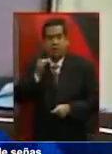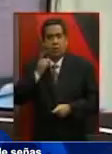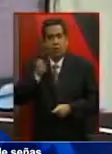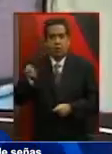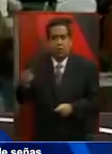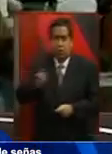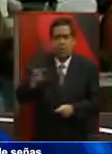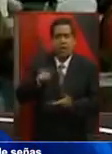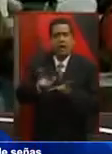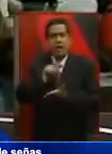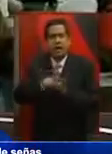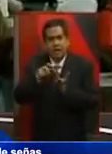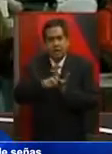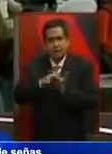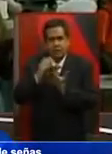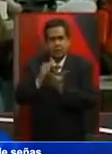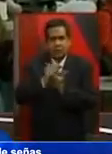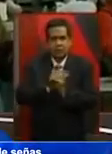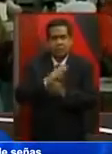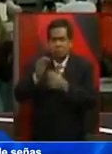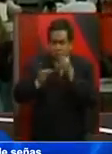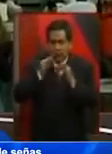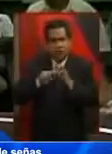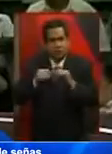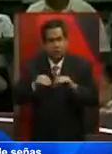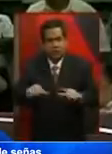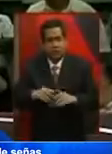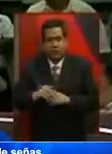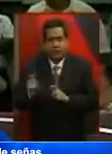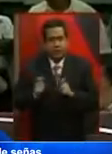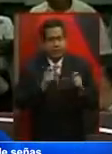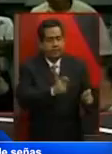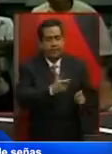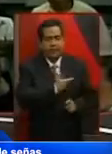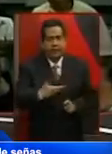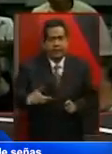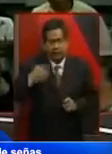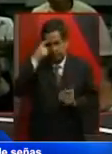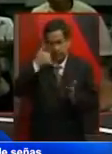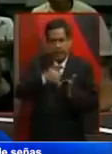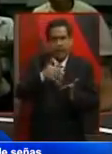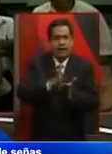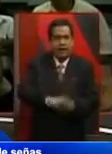emitir una legislación procesal penal única. El documento se remitió al Ejecutivo Federal para su promulgación.